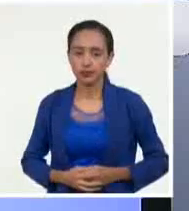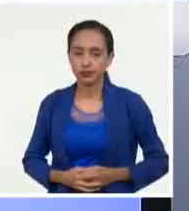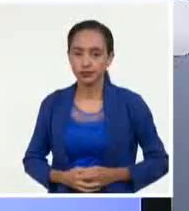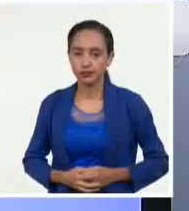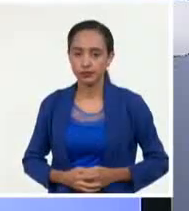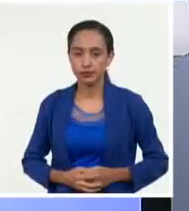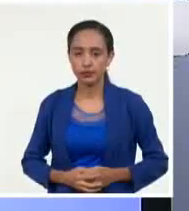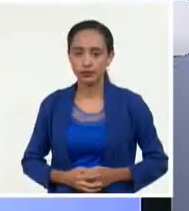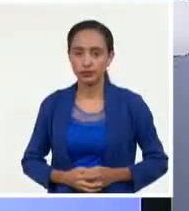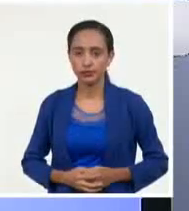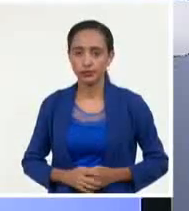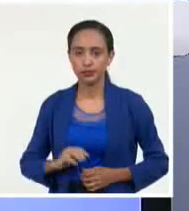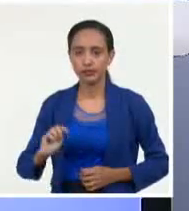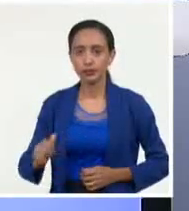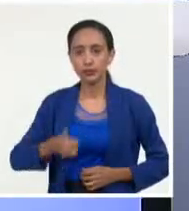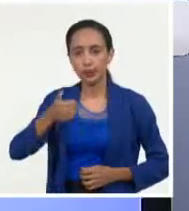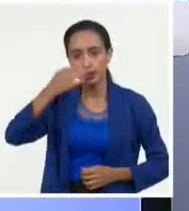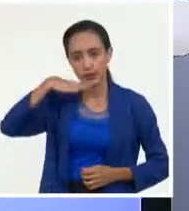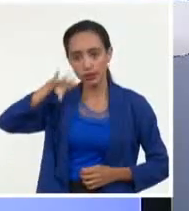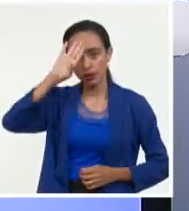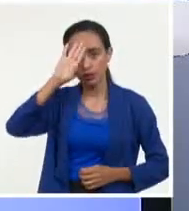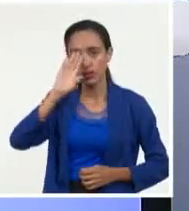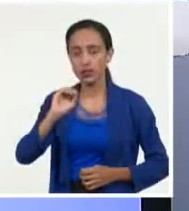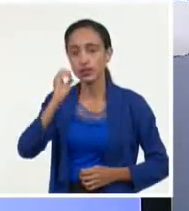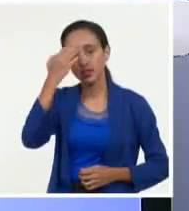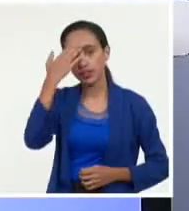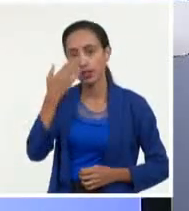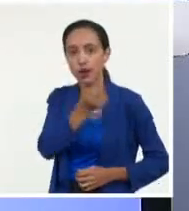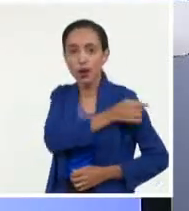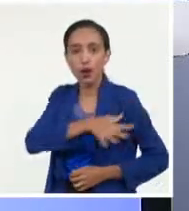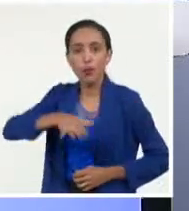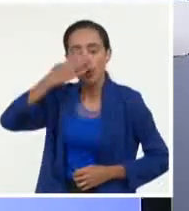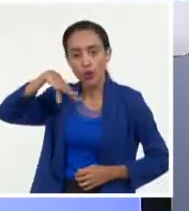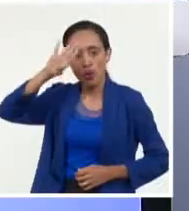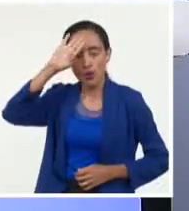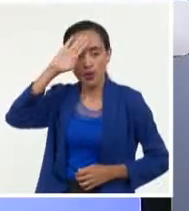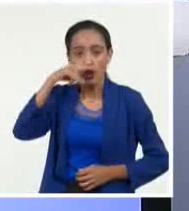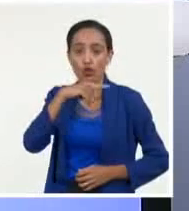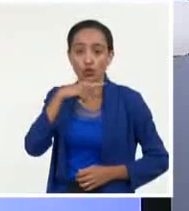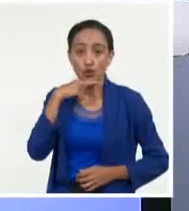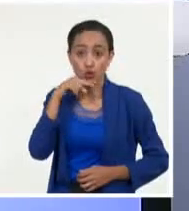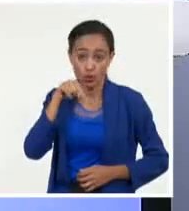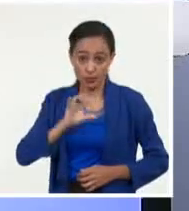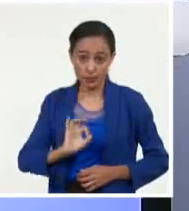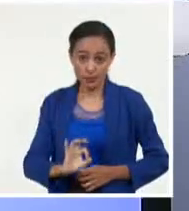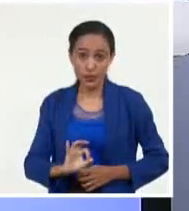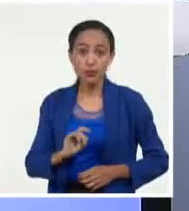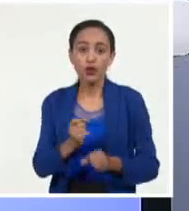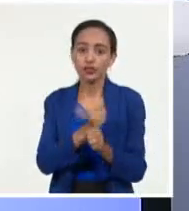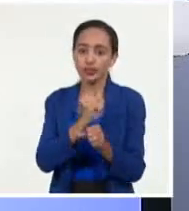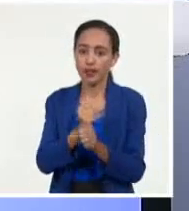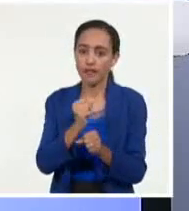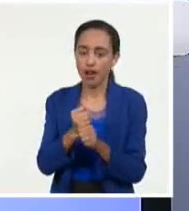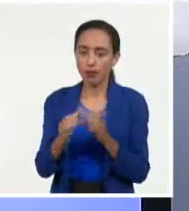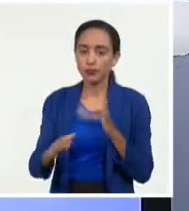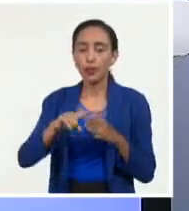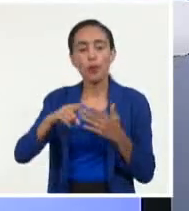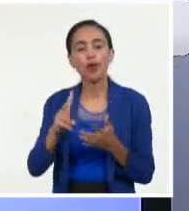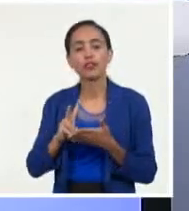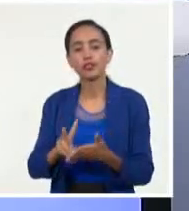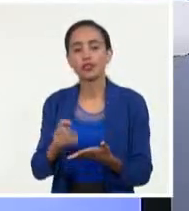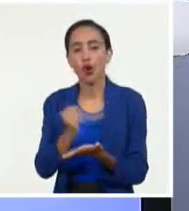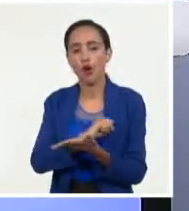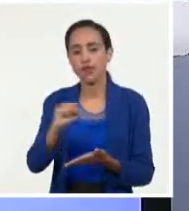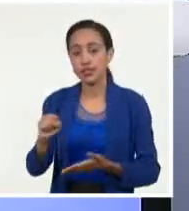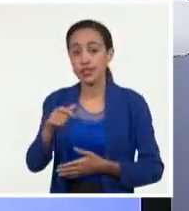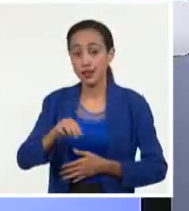El presidente cubano les agradeció al pueblo y gobierno rusos la acogida durante las jornadas de trabajo como parte de su visita oficial